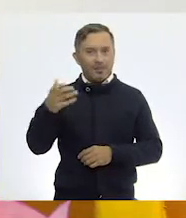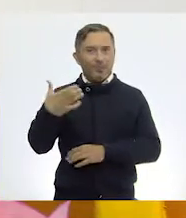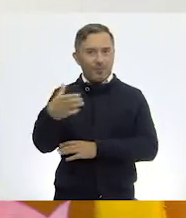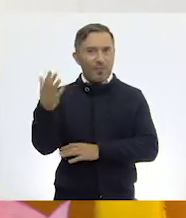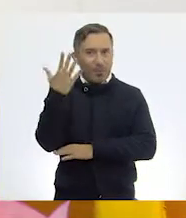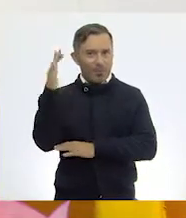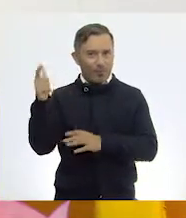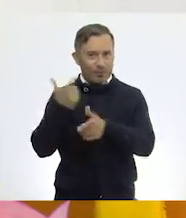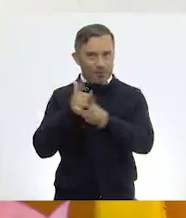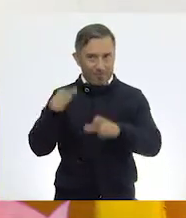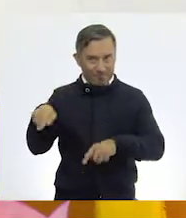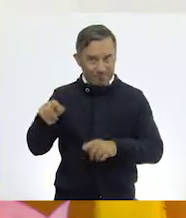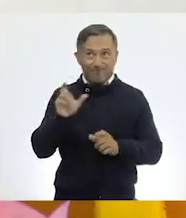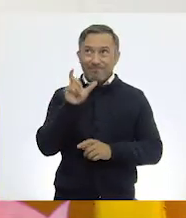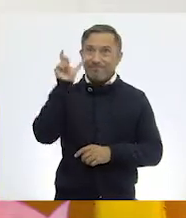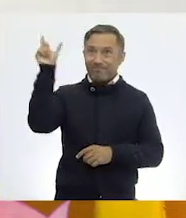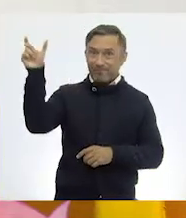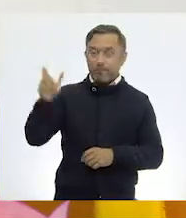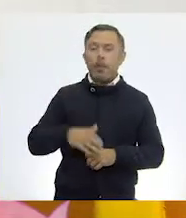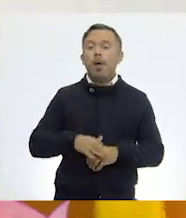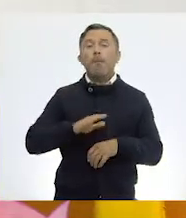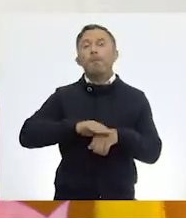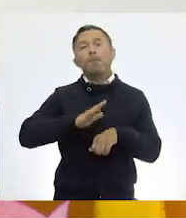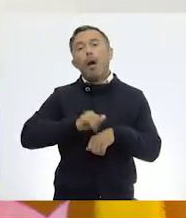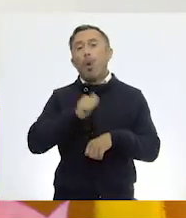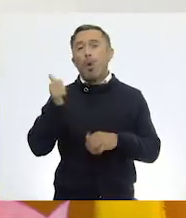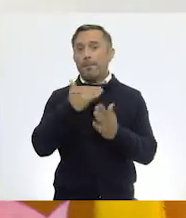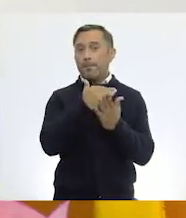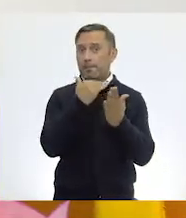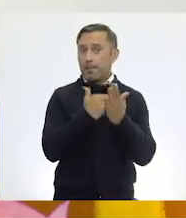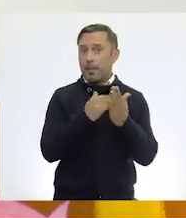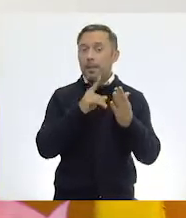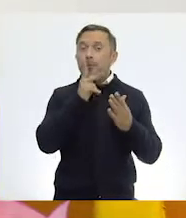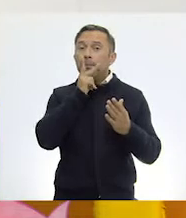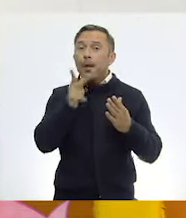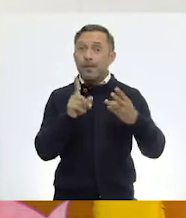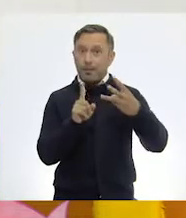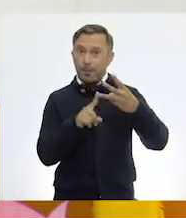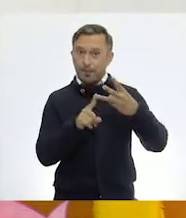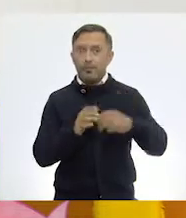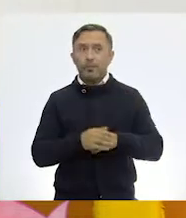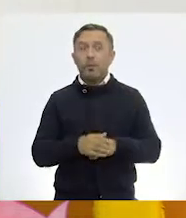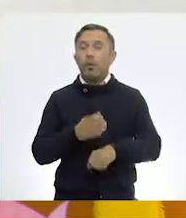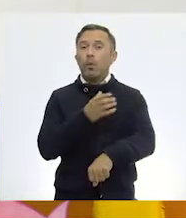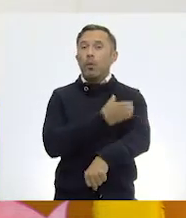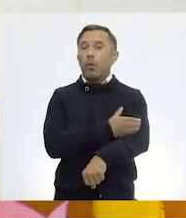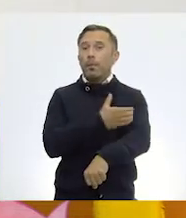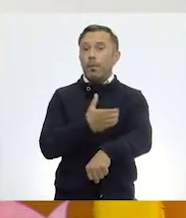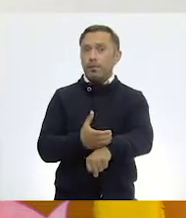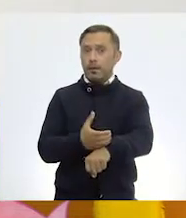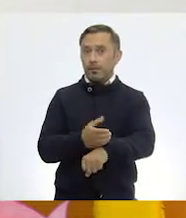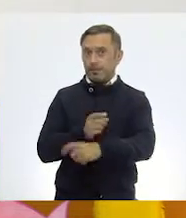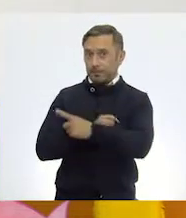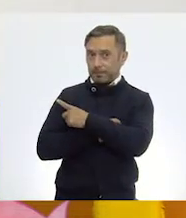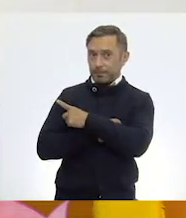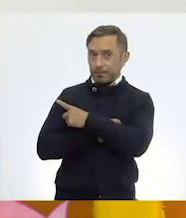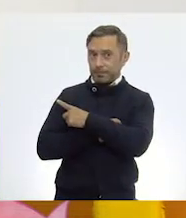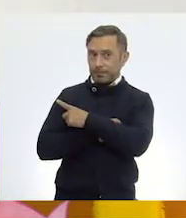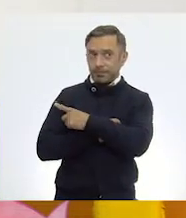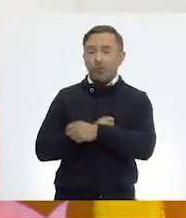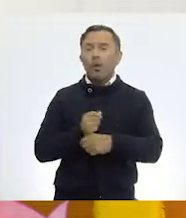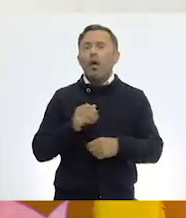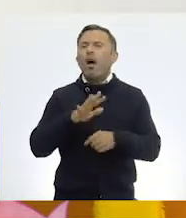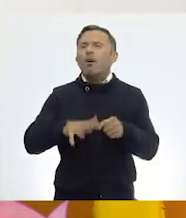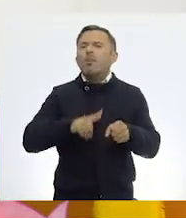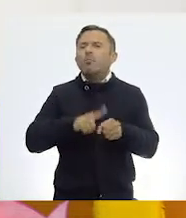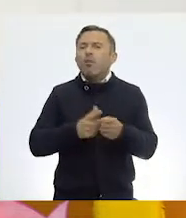tengo otra palabra. Compañía. ¿Qué animales pueden servir de compañía? ¿Puede servir una